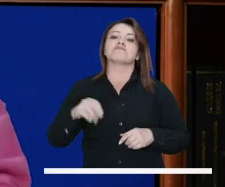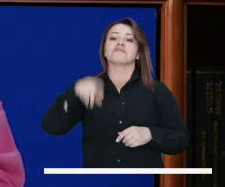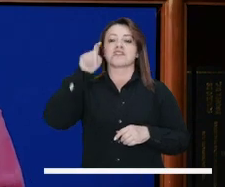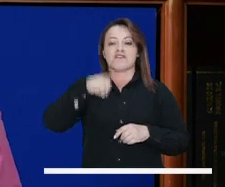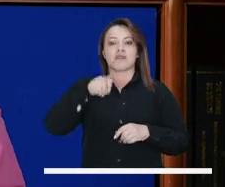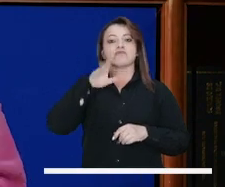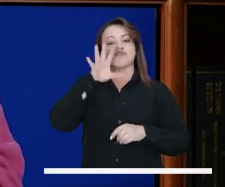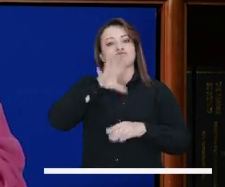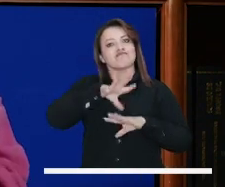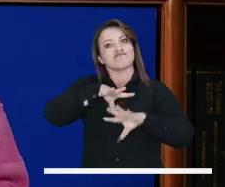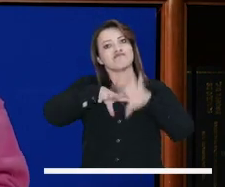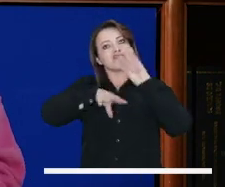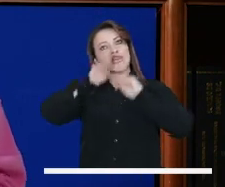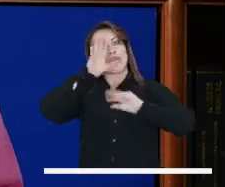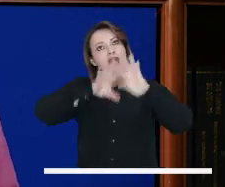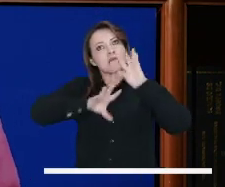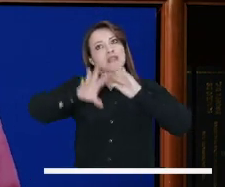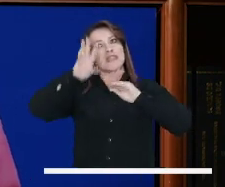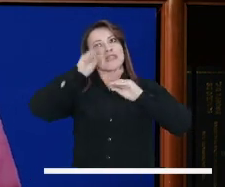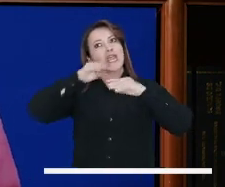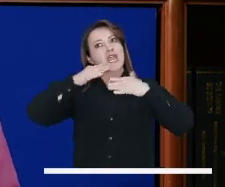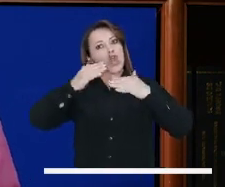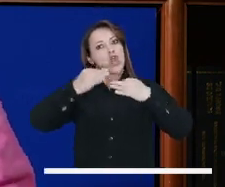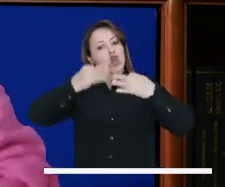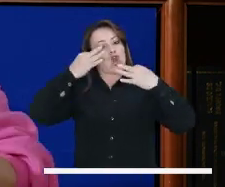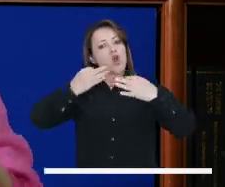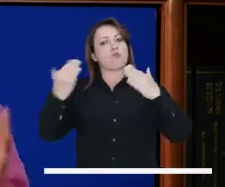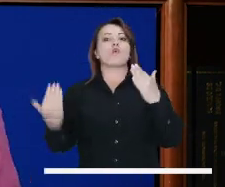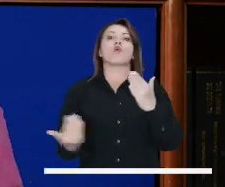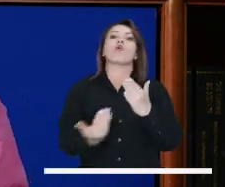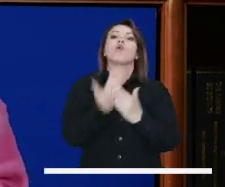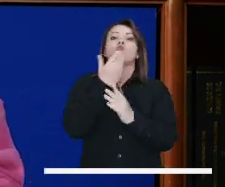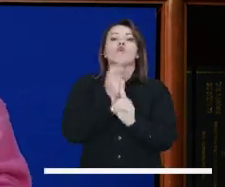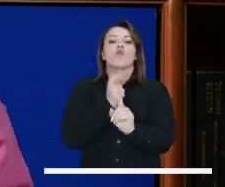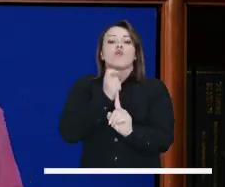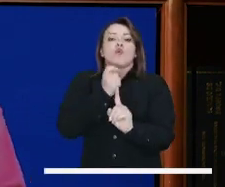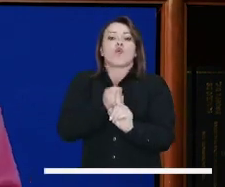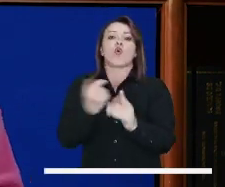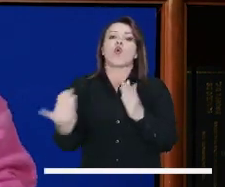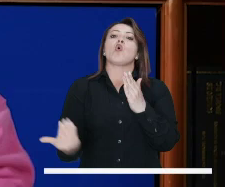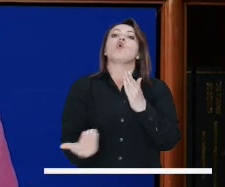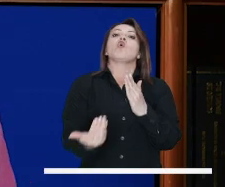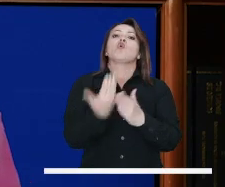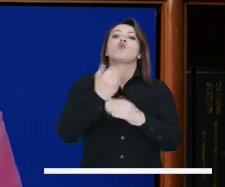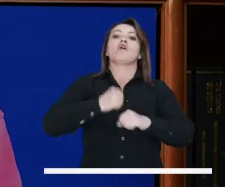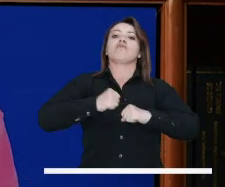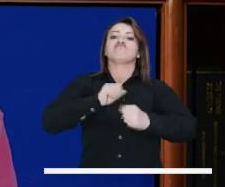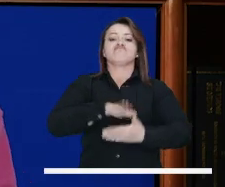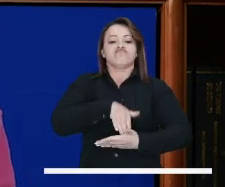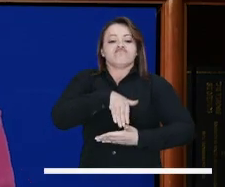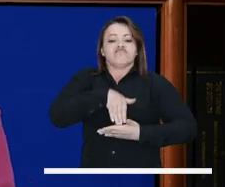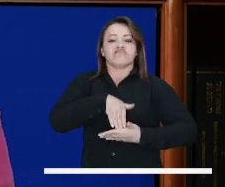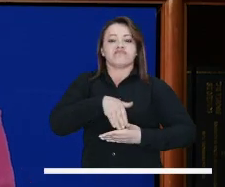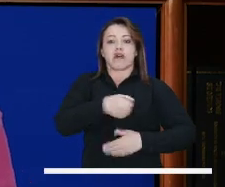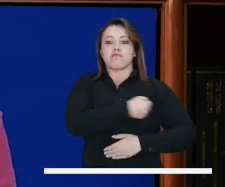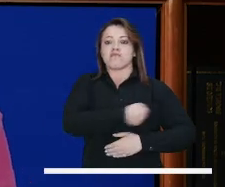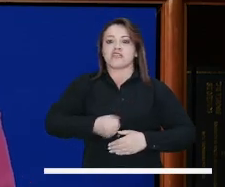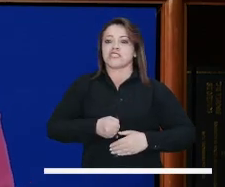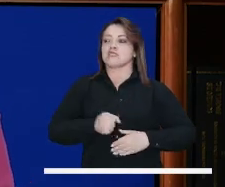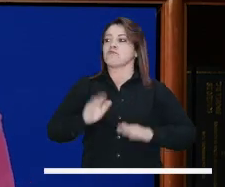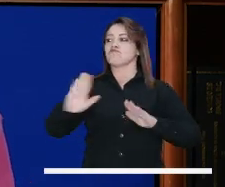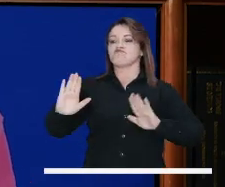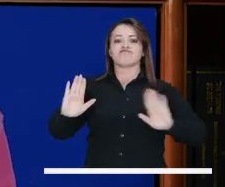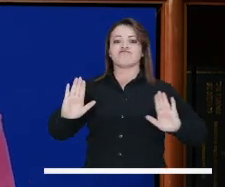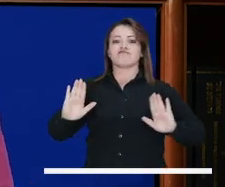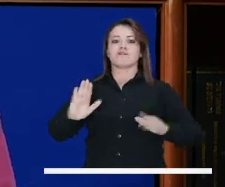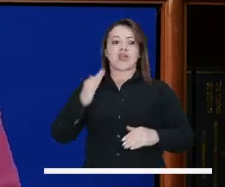mujeres y hombres, tenemos que aprender a tener, digamos, unos nuevos roles que ayuden a